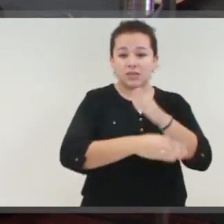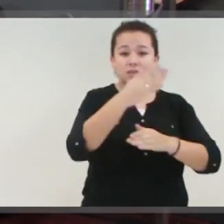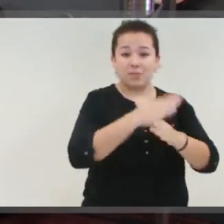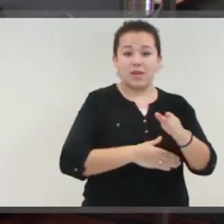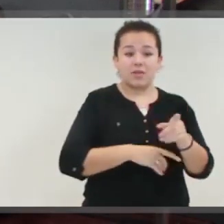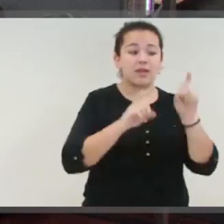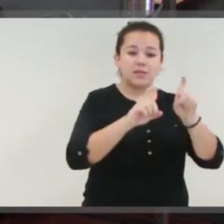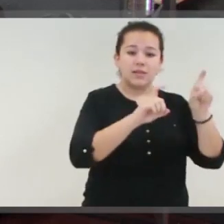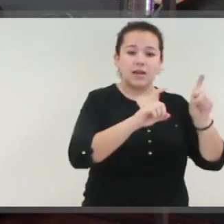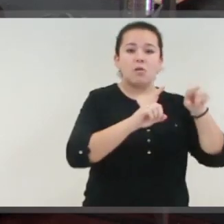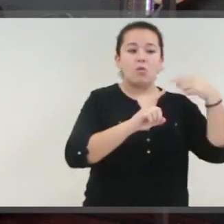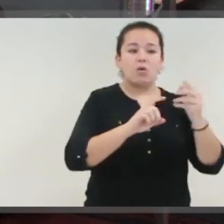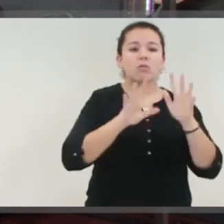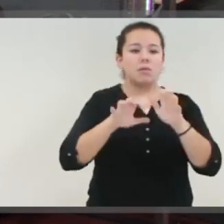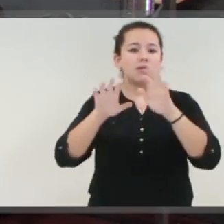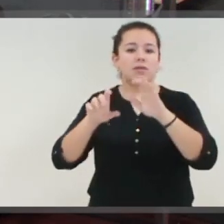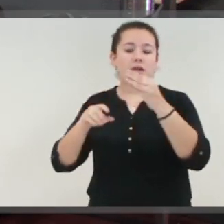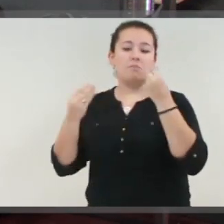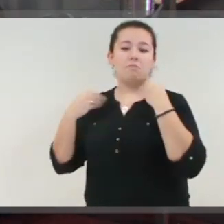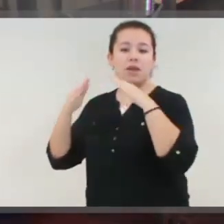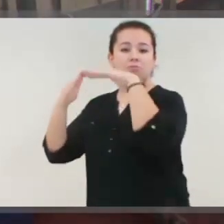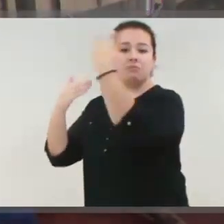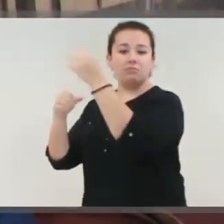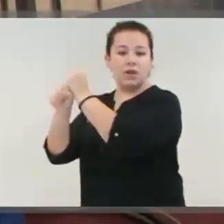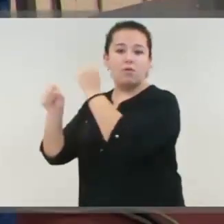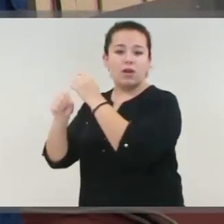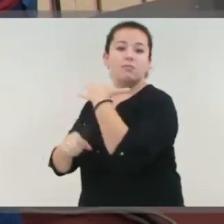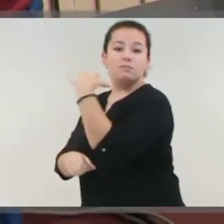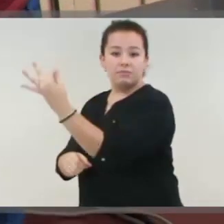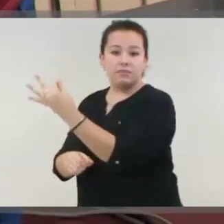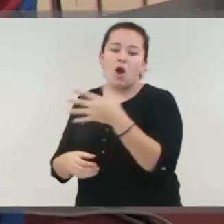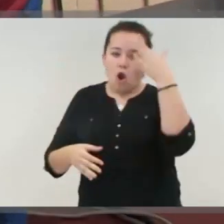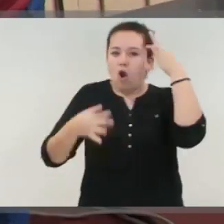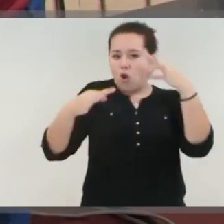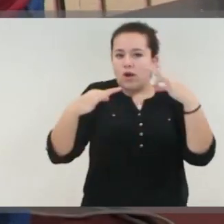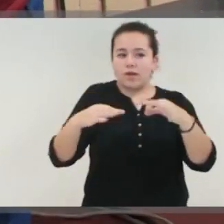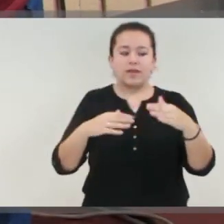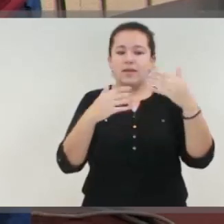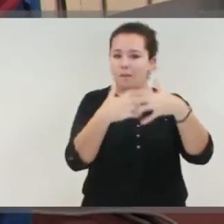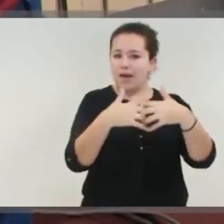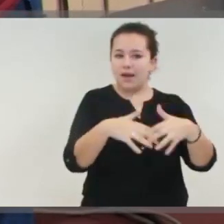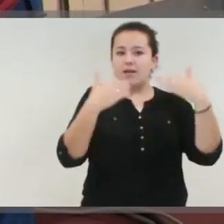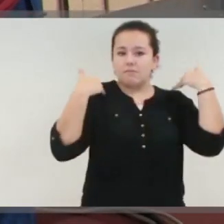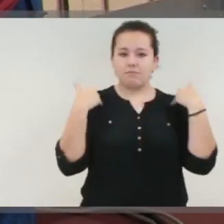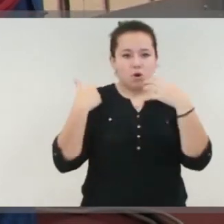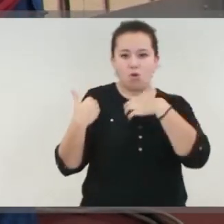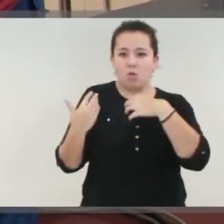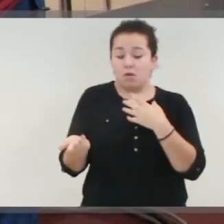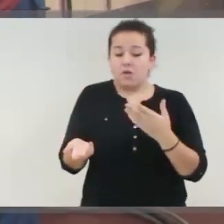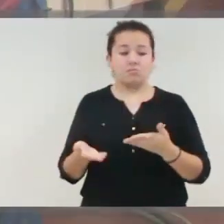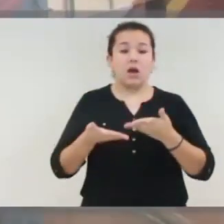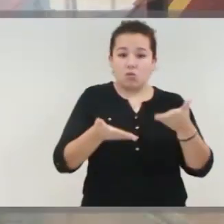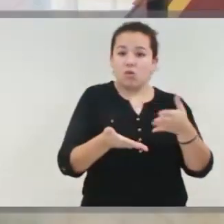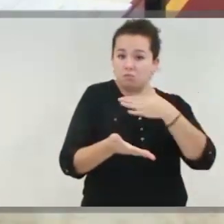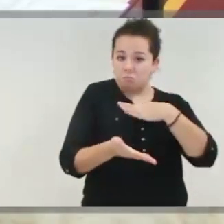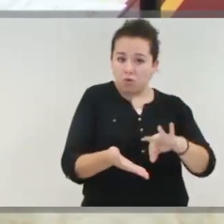discapacidad para que vayan aprendiendo y puedan salir a la vida laboral. Lógicamente en una máquina, pues de maquinista no podrían seguramente, pero